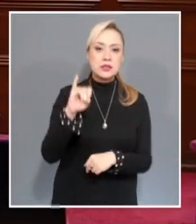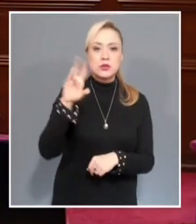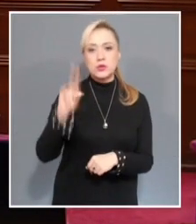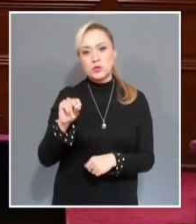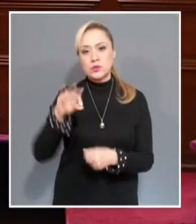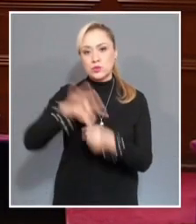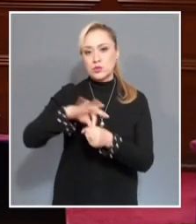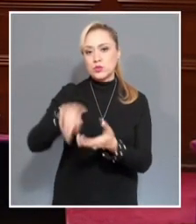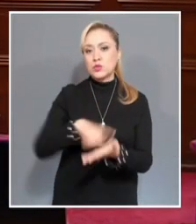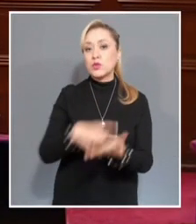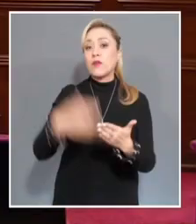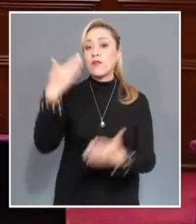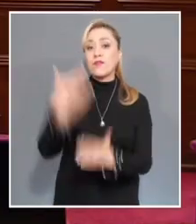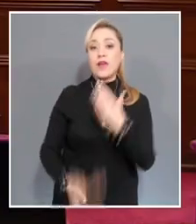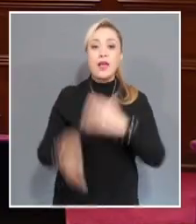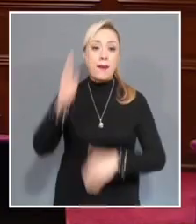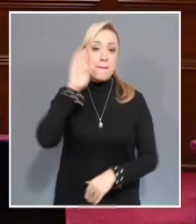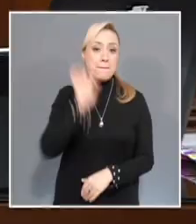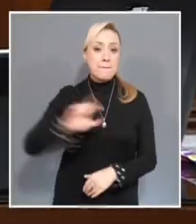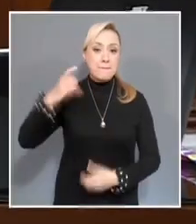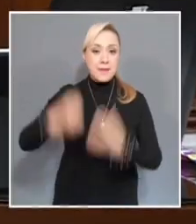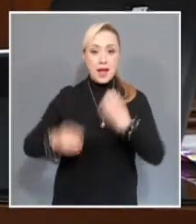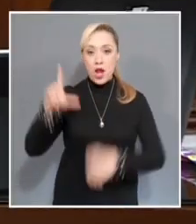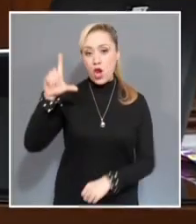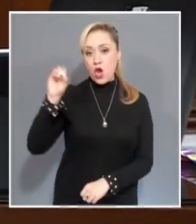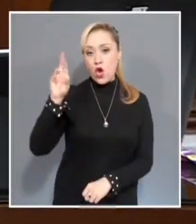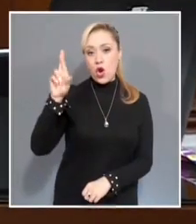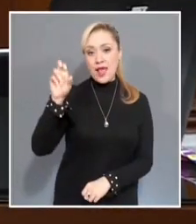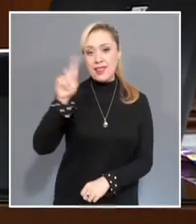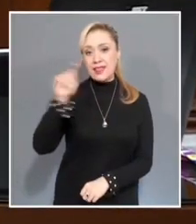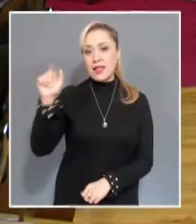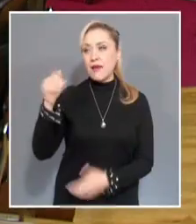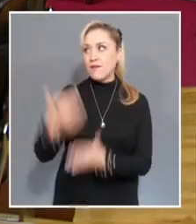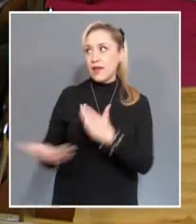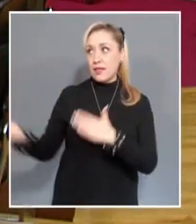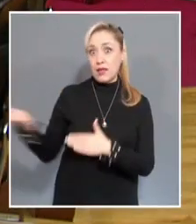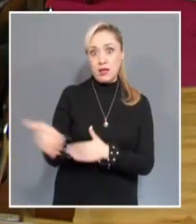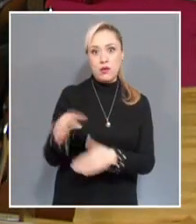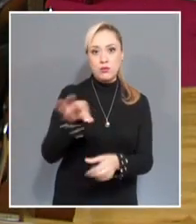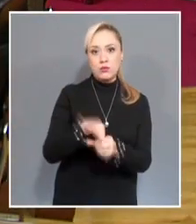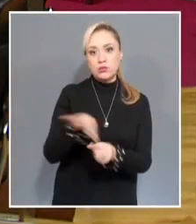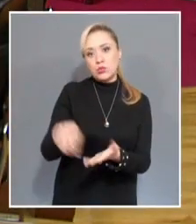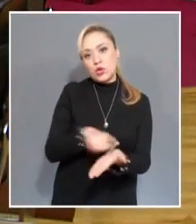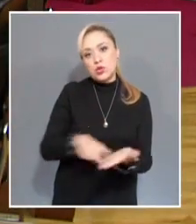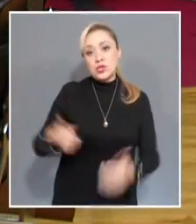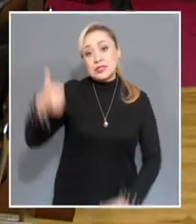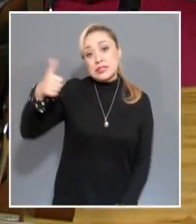Ortiz Alf y la emisión de su voto. Poder Informativo, José de Jesús Crucibaja.